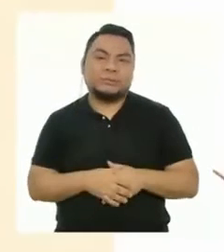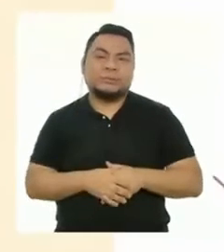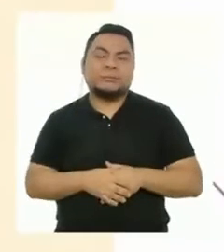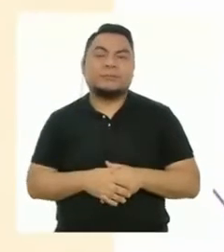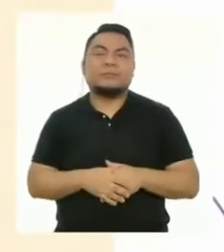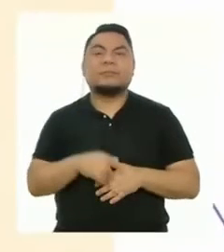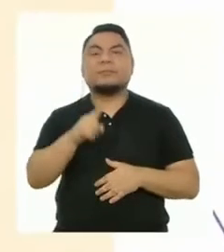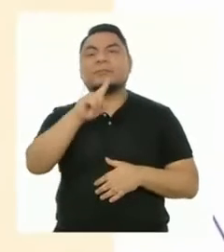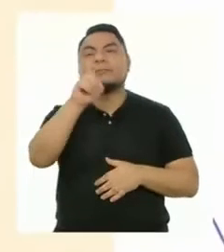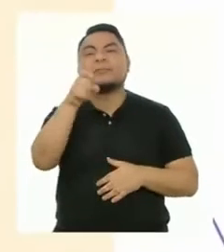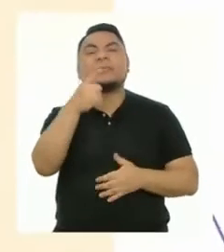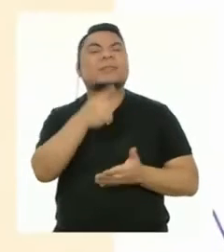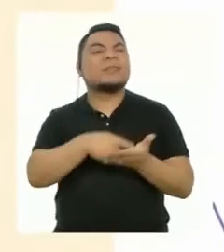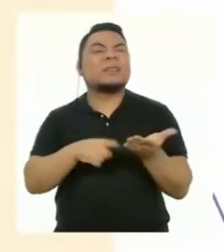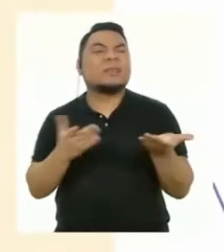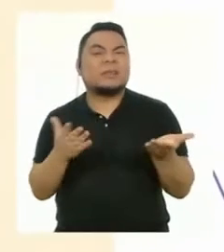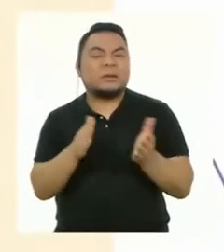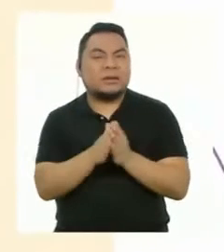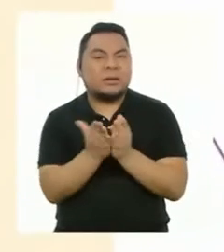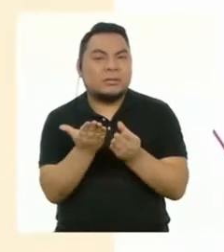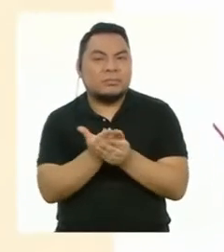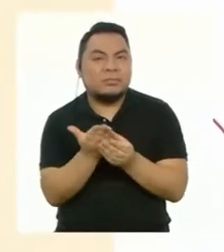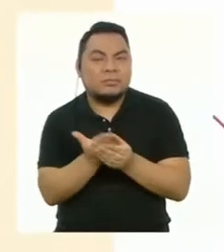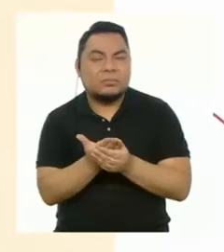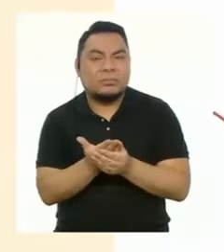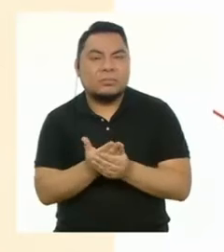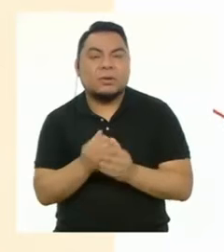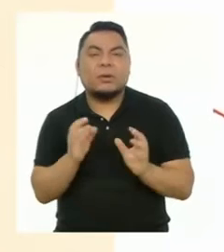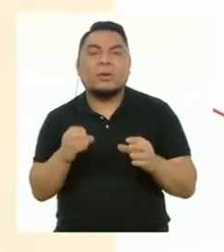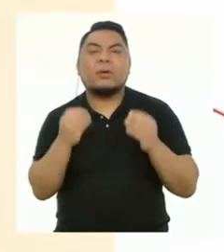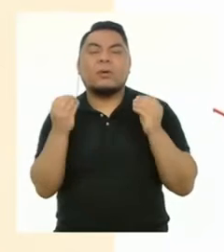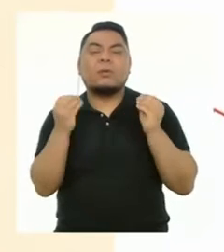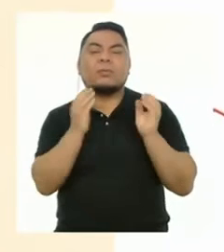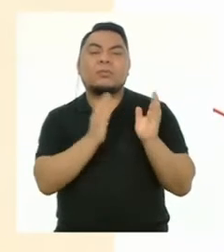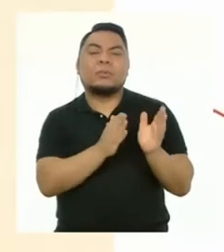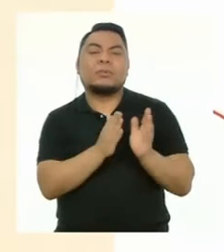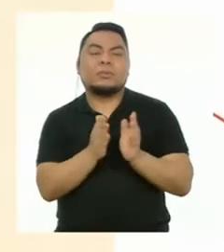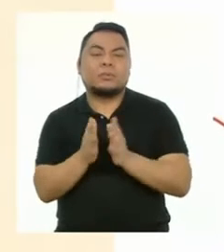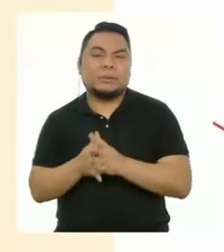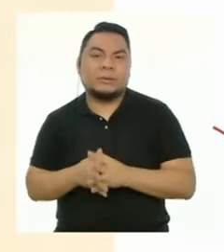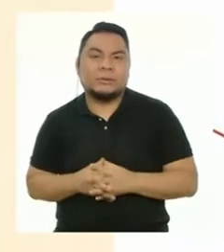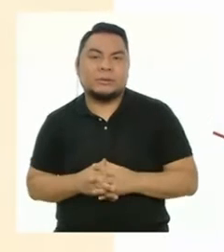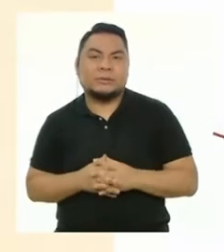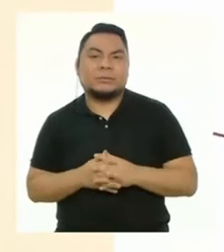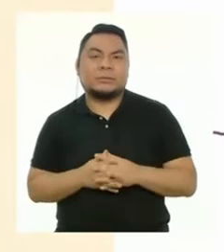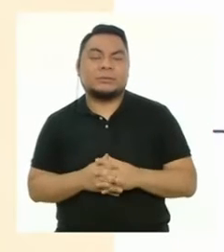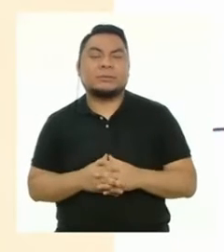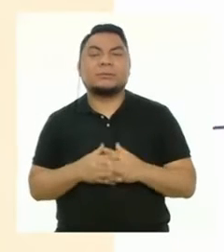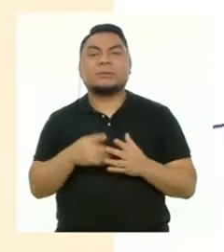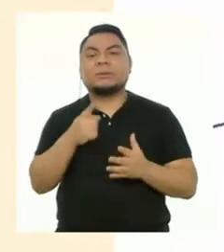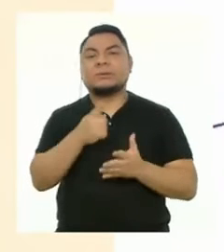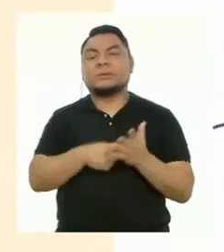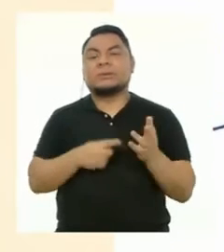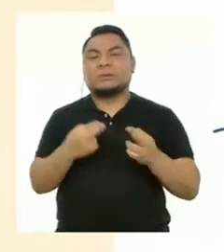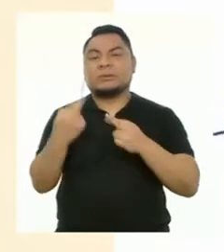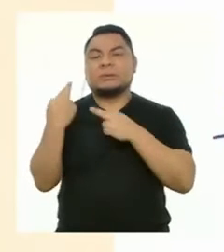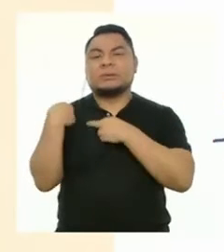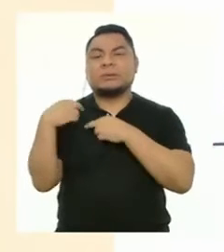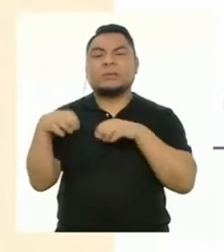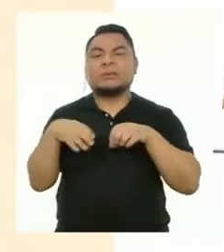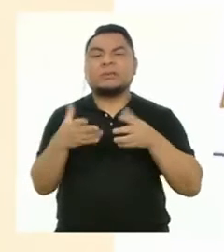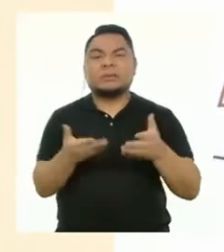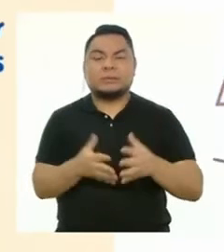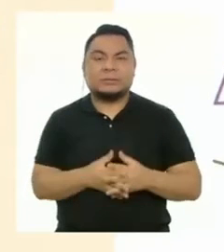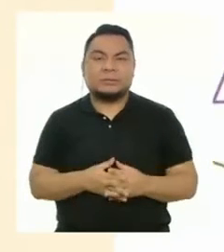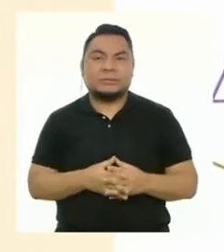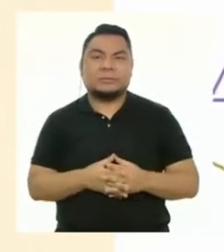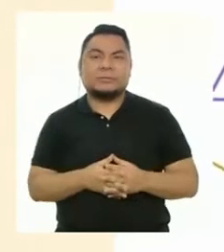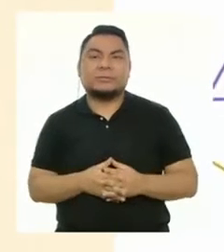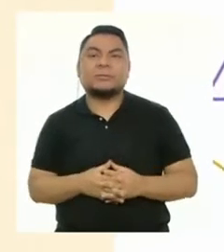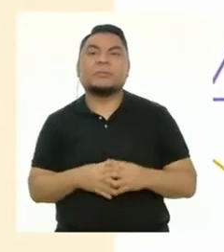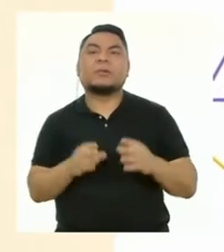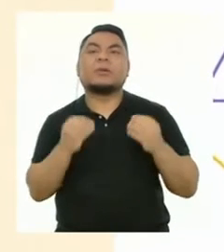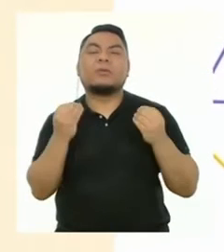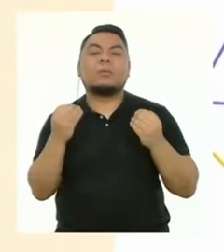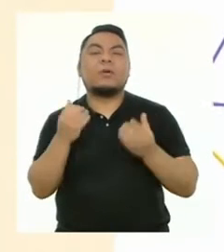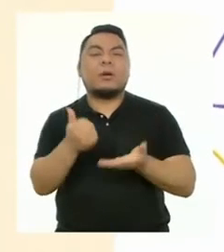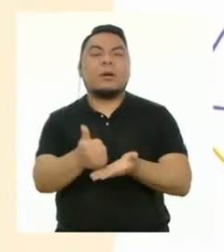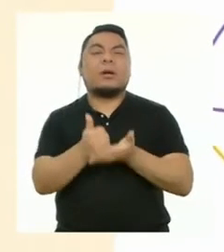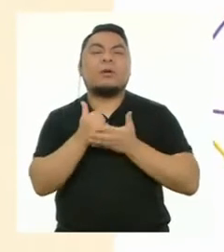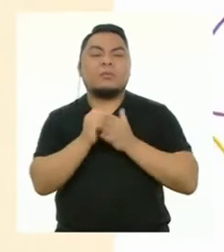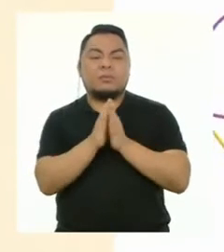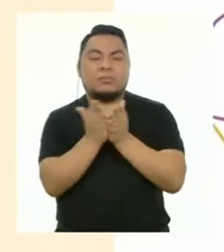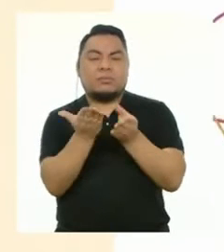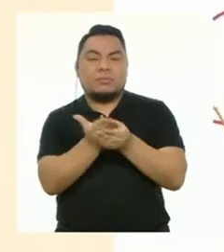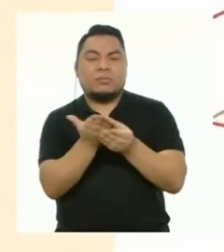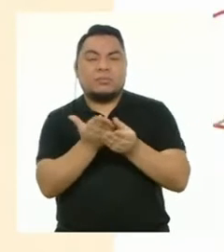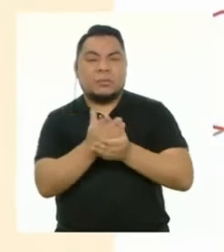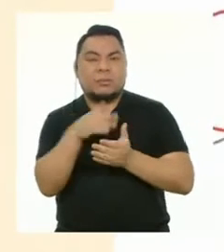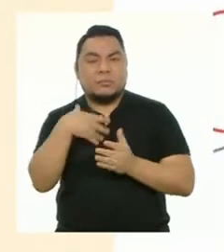¿Qué es el portafolio? ¿Cómo está estructurado? ¿Qué función tiene? ¿Y cómo nos ayuda